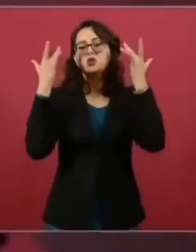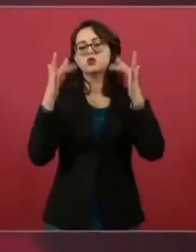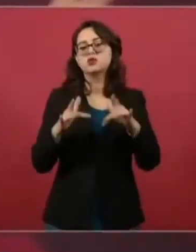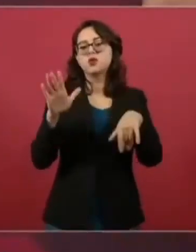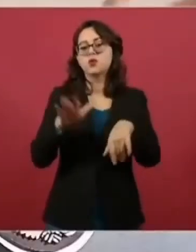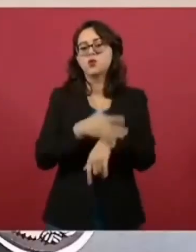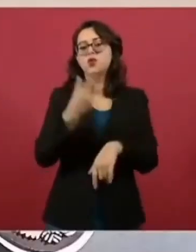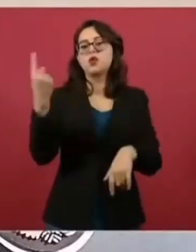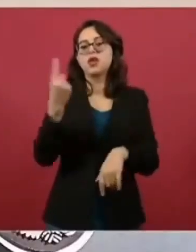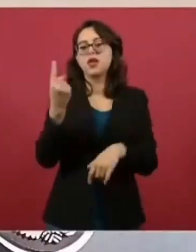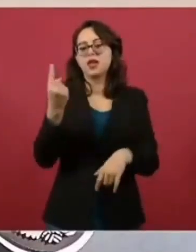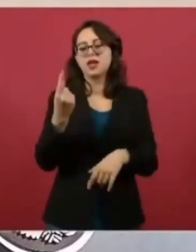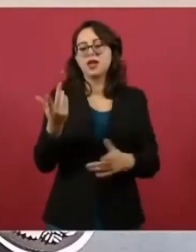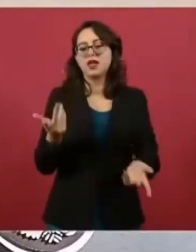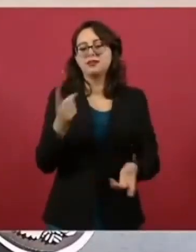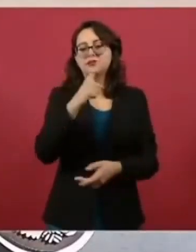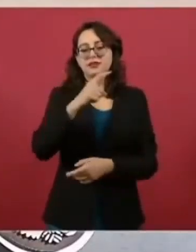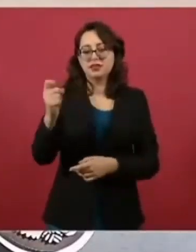como otros.